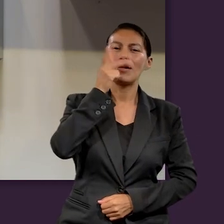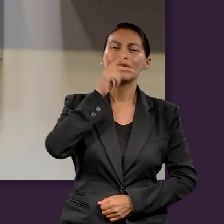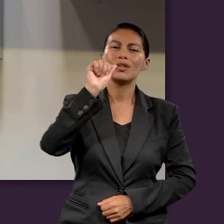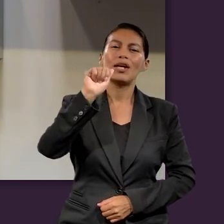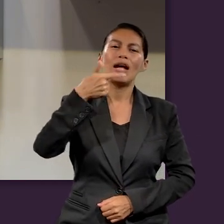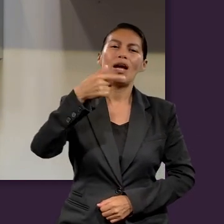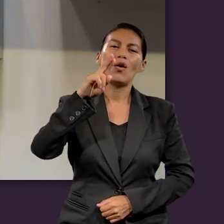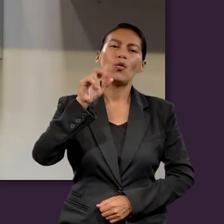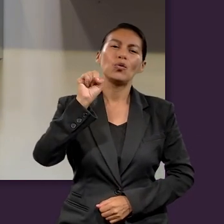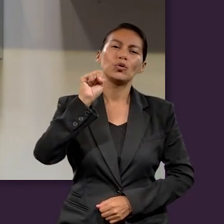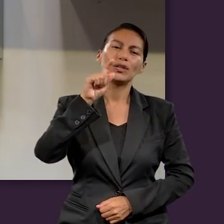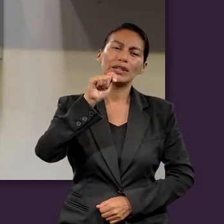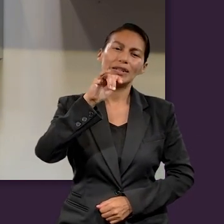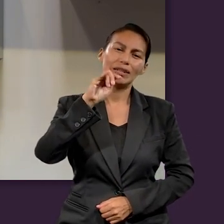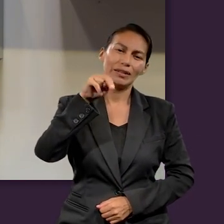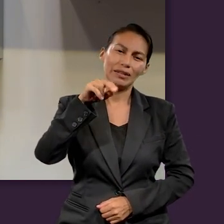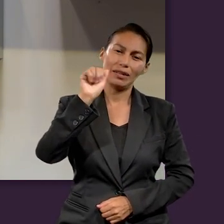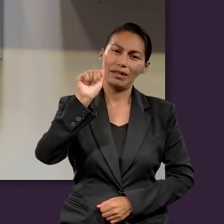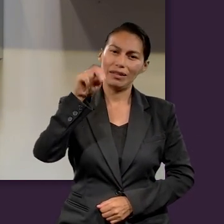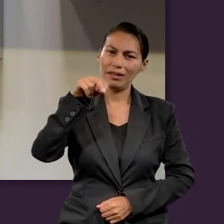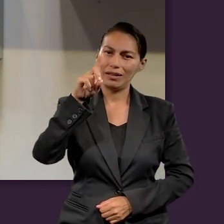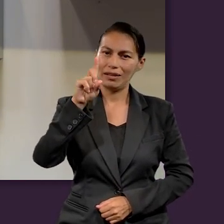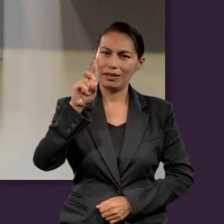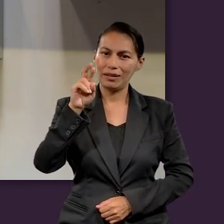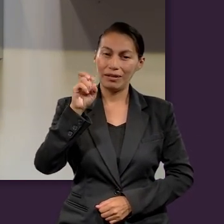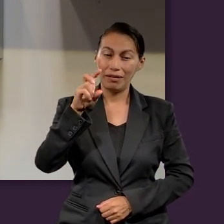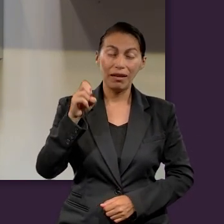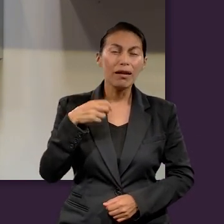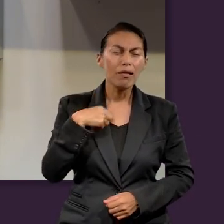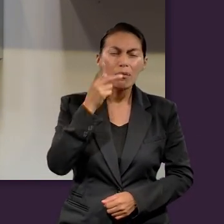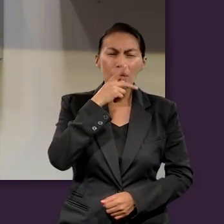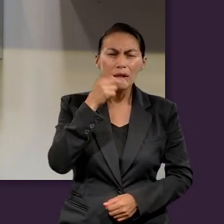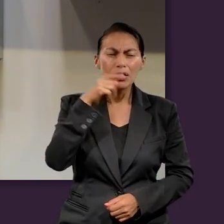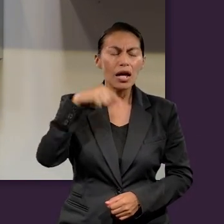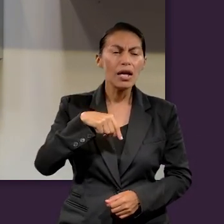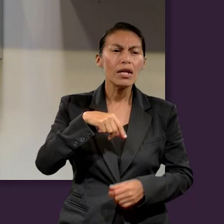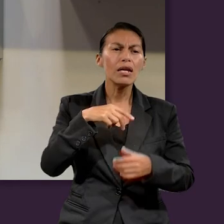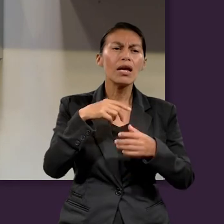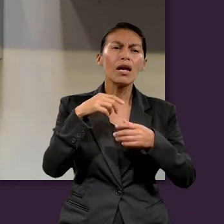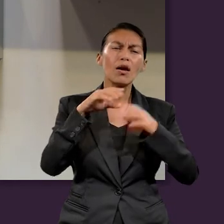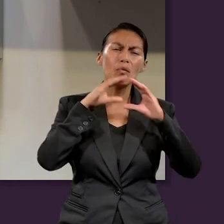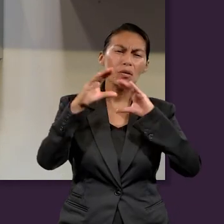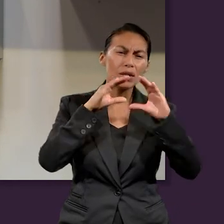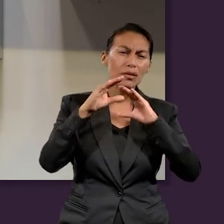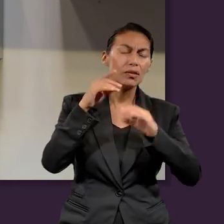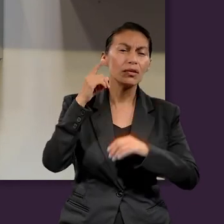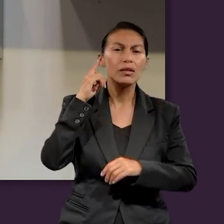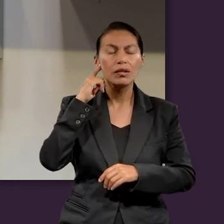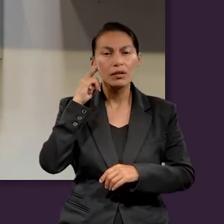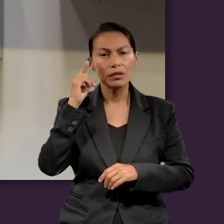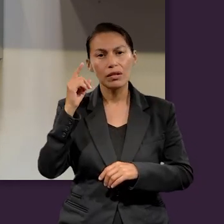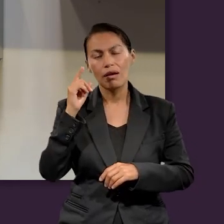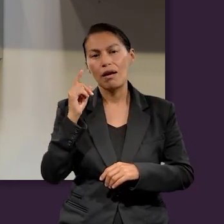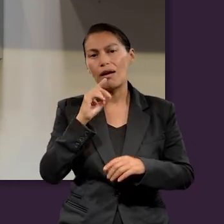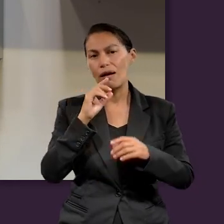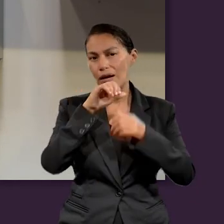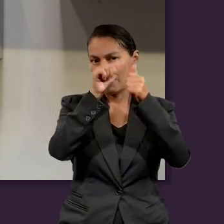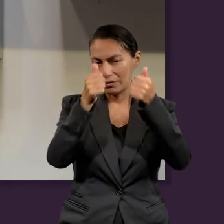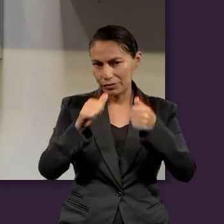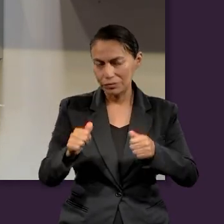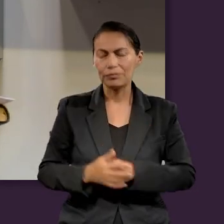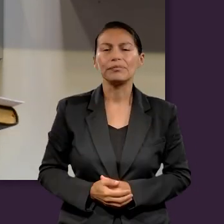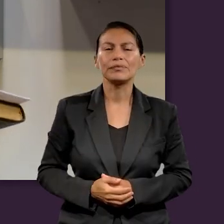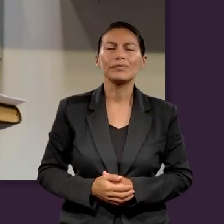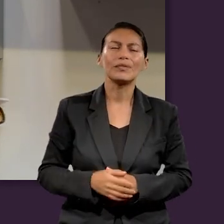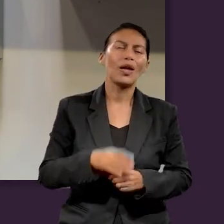el pastor Agustín Andrade, capellán de la Escuela de Artes y Comunicación aquí en la Universidad de Montemorelos. Y